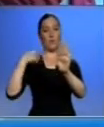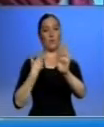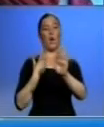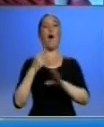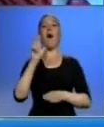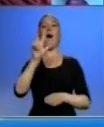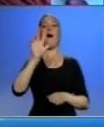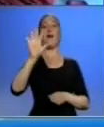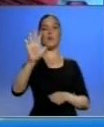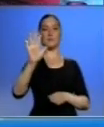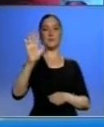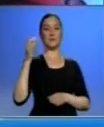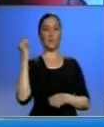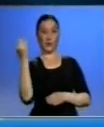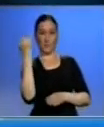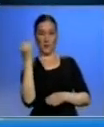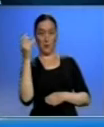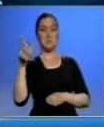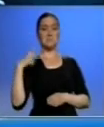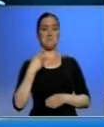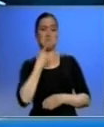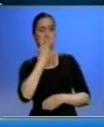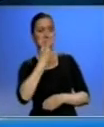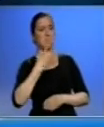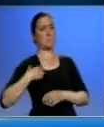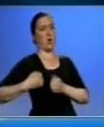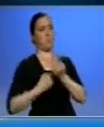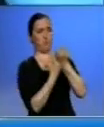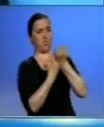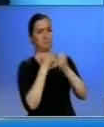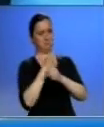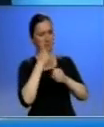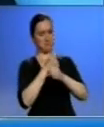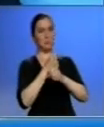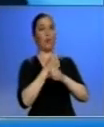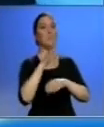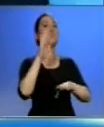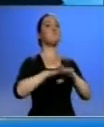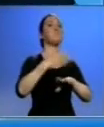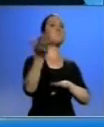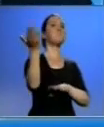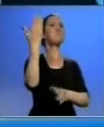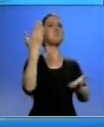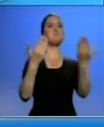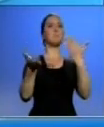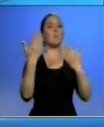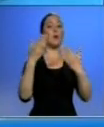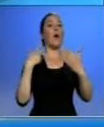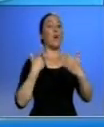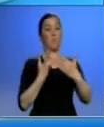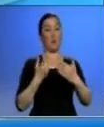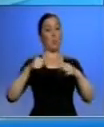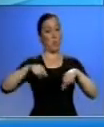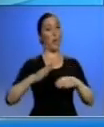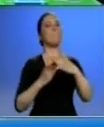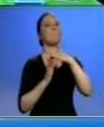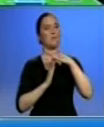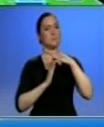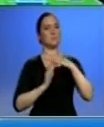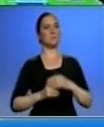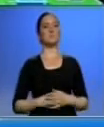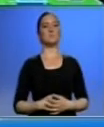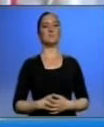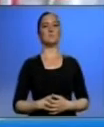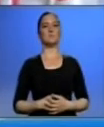también reitera su apoyo a los trabajadores y sus dirigentes llaman a la ciudadanía a evitar provocaciones por parte de la oposición.